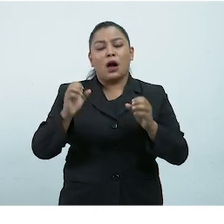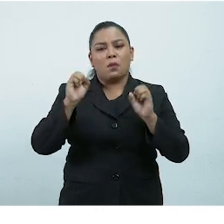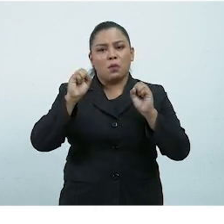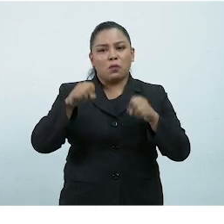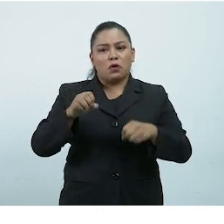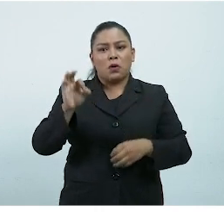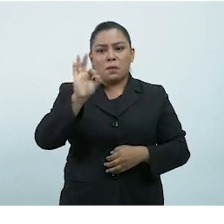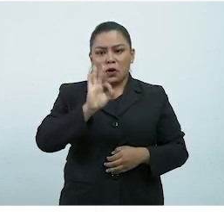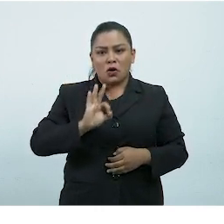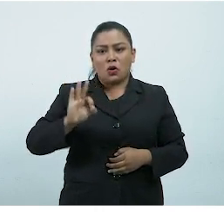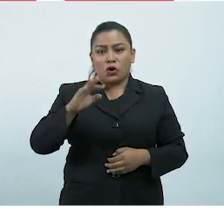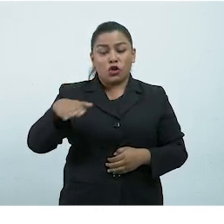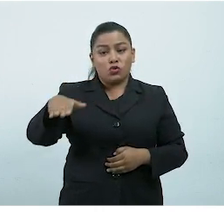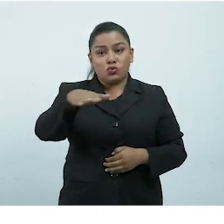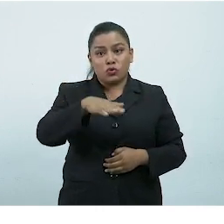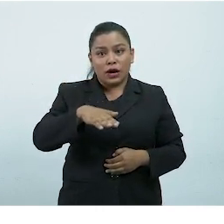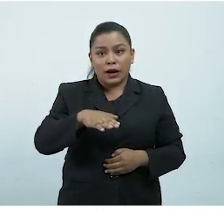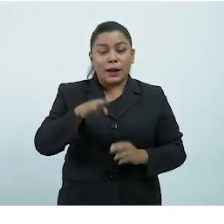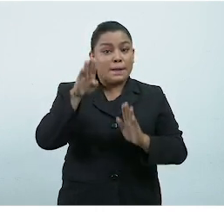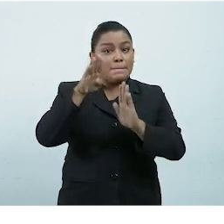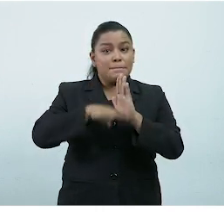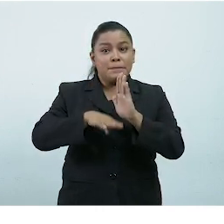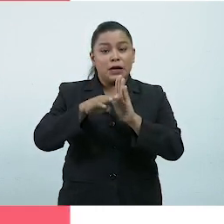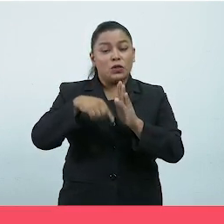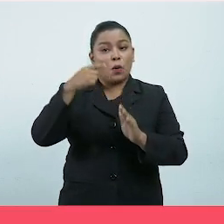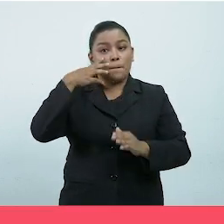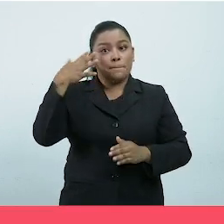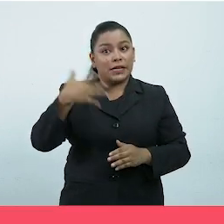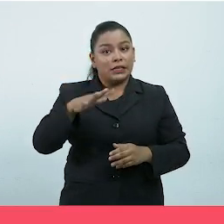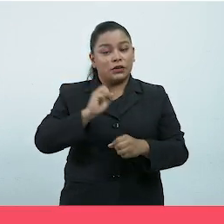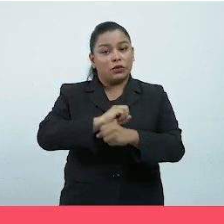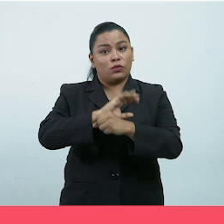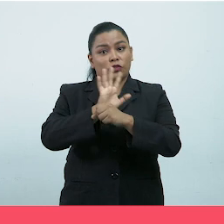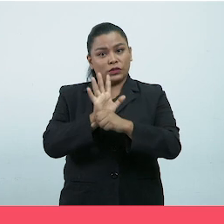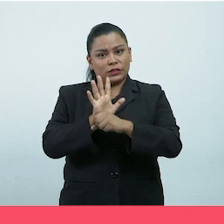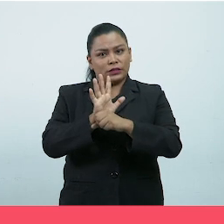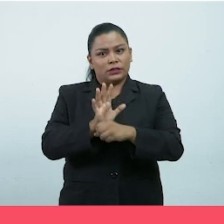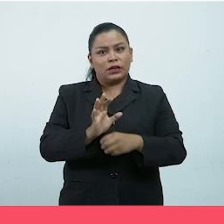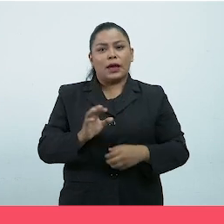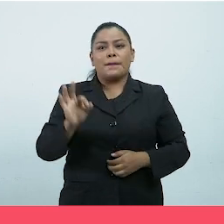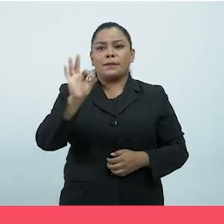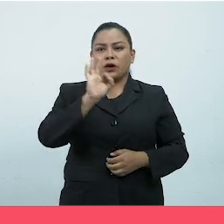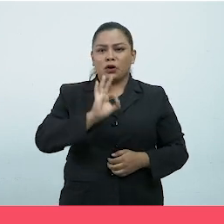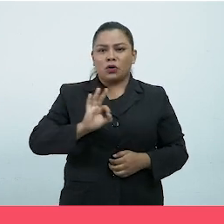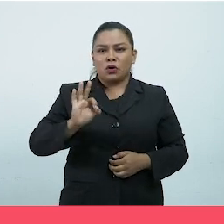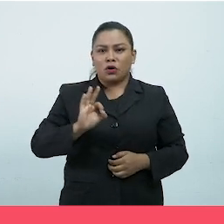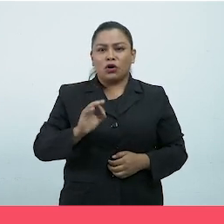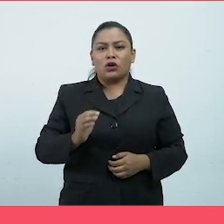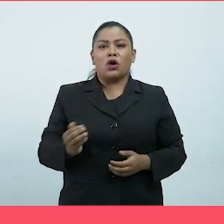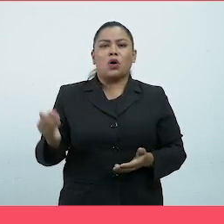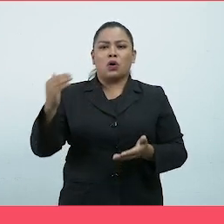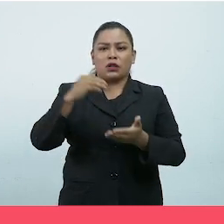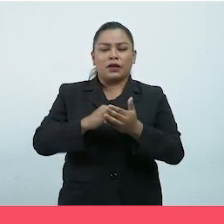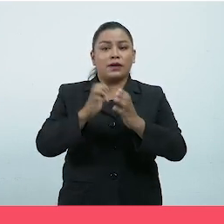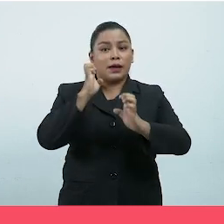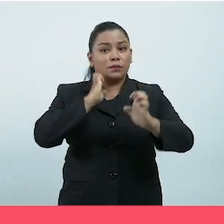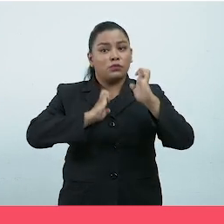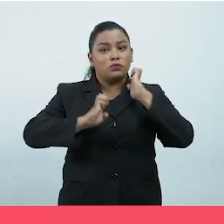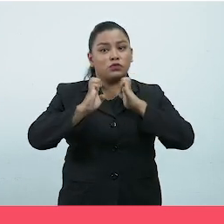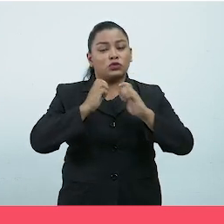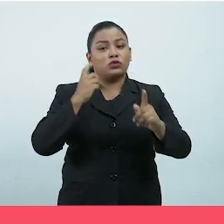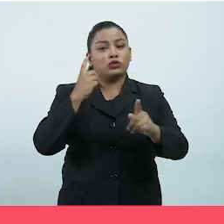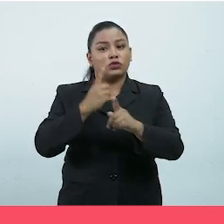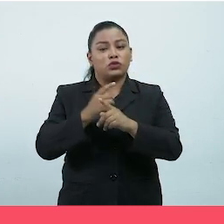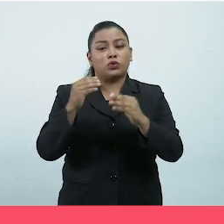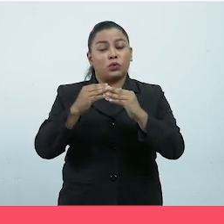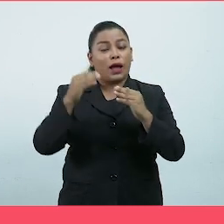ambientes con menor riesgo de contagio de COVID-19, que favorezca el restablecimiento emocional y la equiparación de los